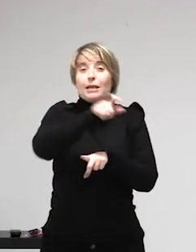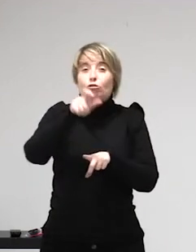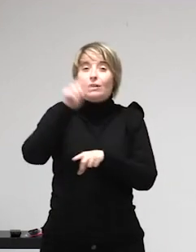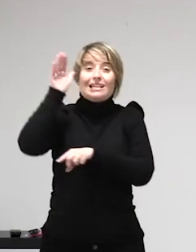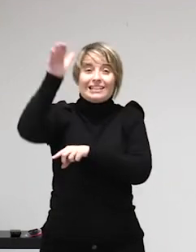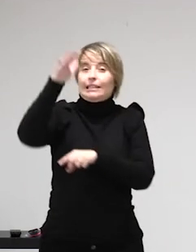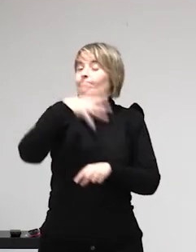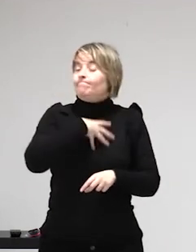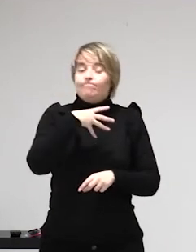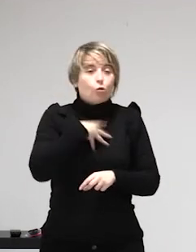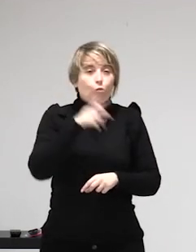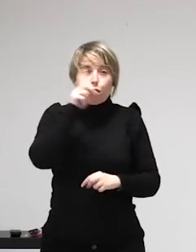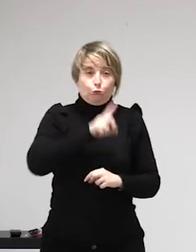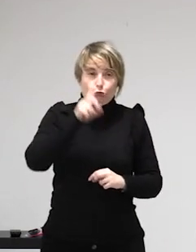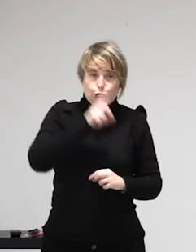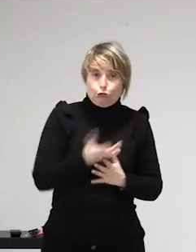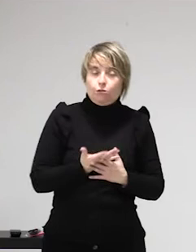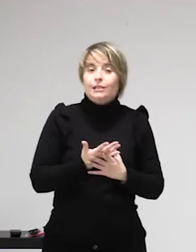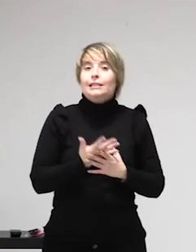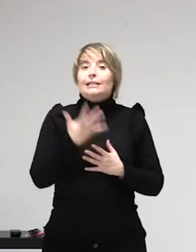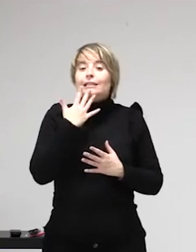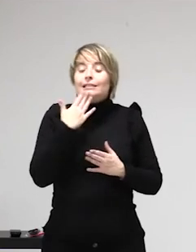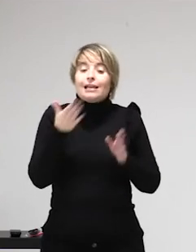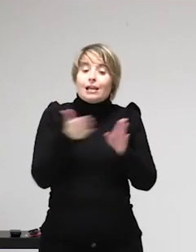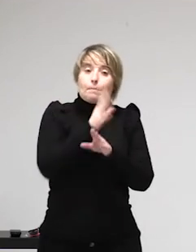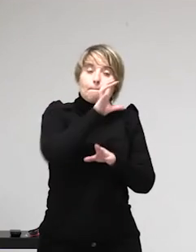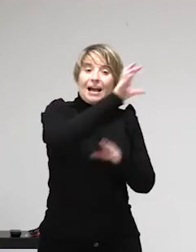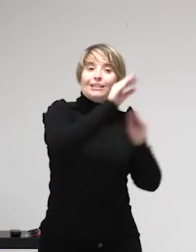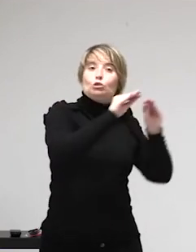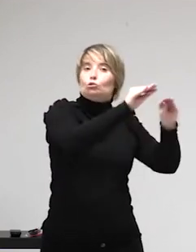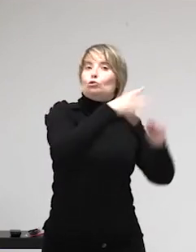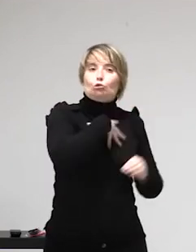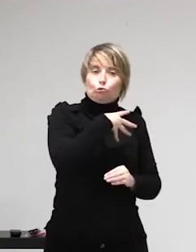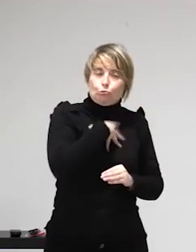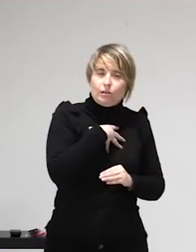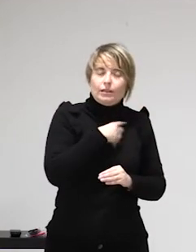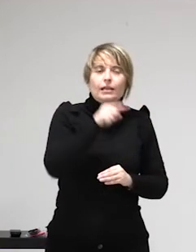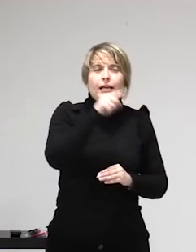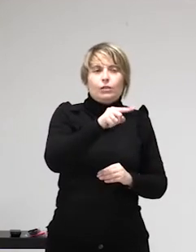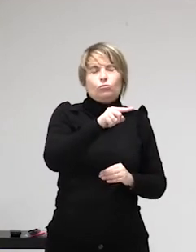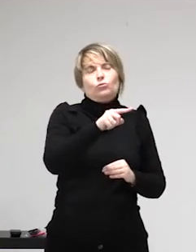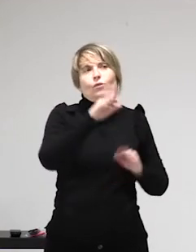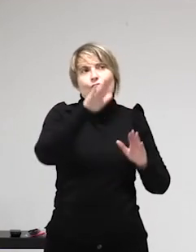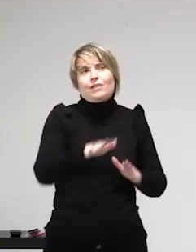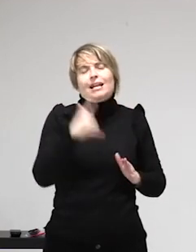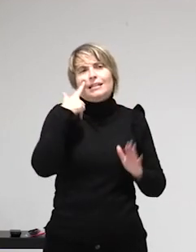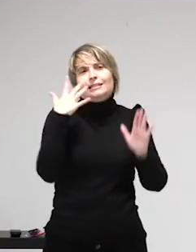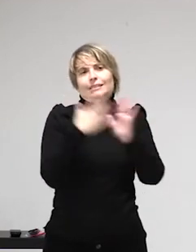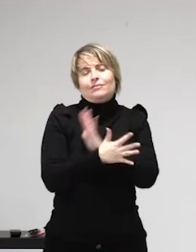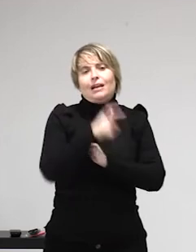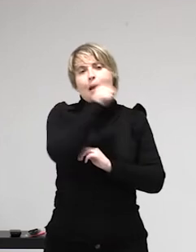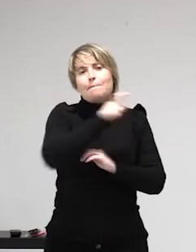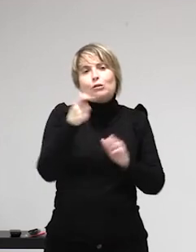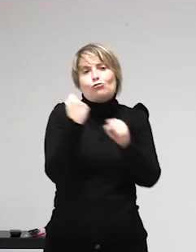policía. Con lo cual, si una persona ha pasado por la prostitución es información confidencial y esto no va a afectar ni a